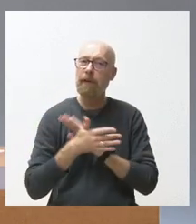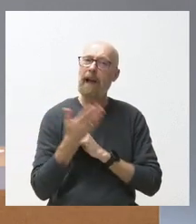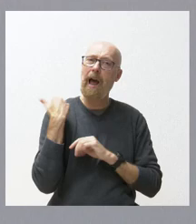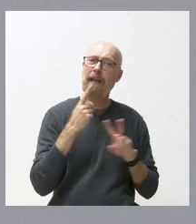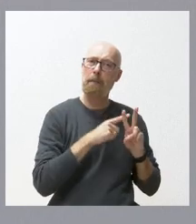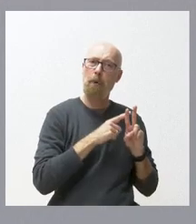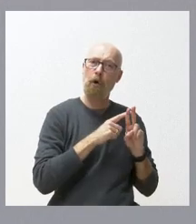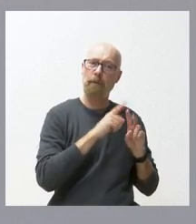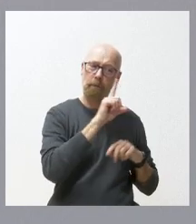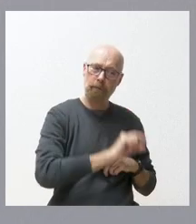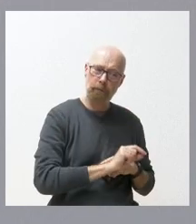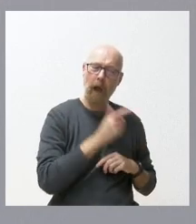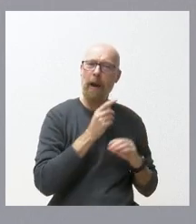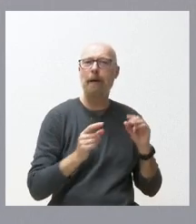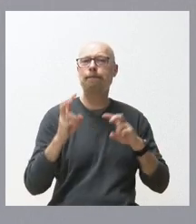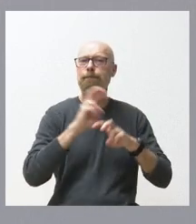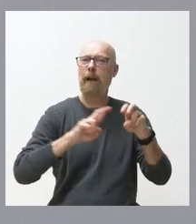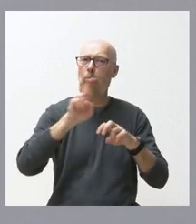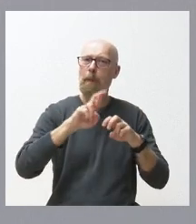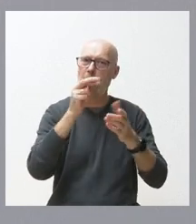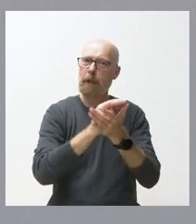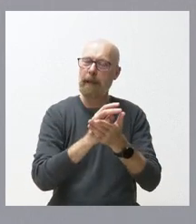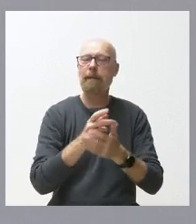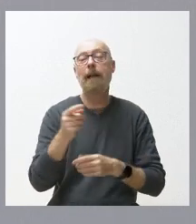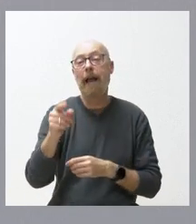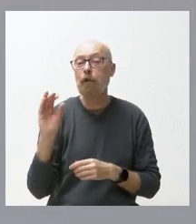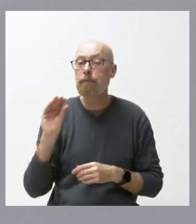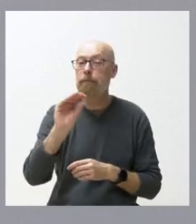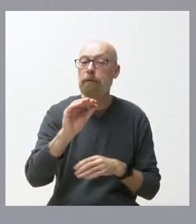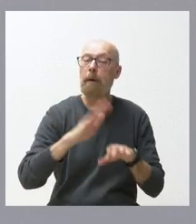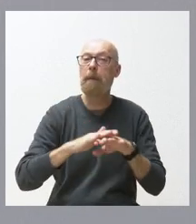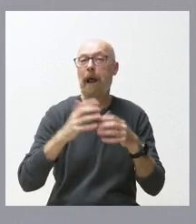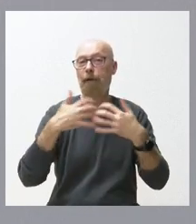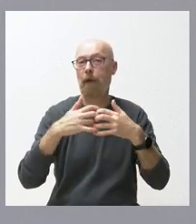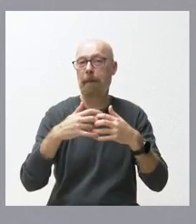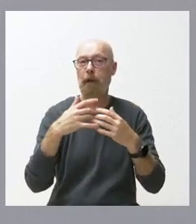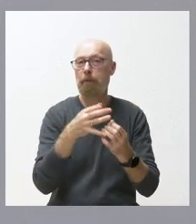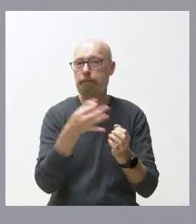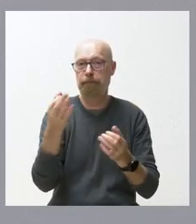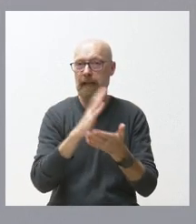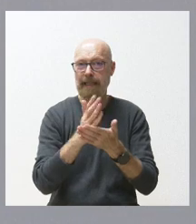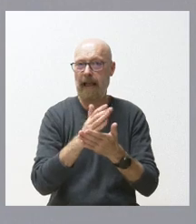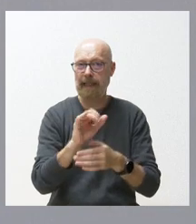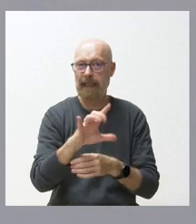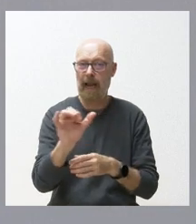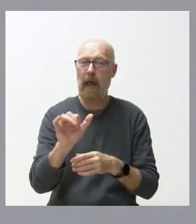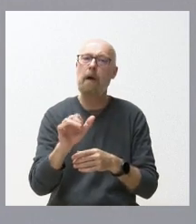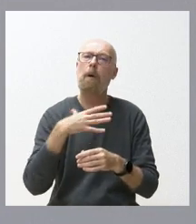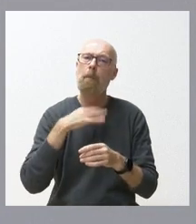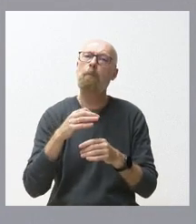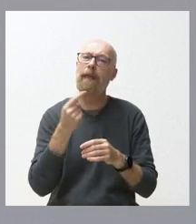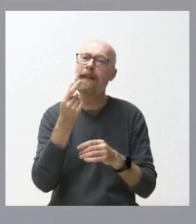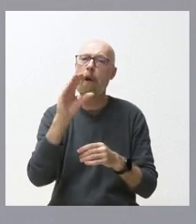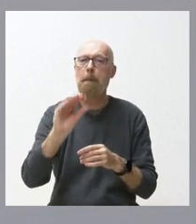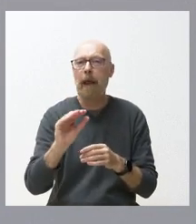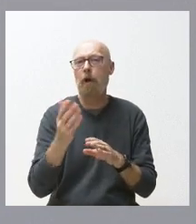Con esto se ha garantizado el funcionamiento del SERLA seguramente la cantidad es menor que la de entonces y tenga usted en cuenta un elemento importante que